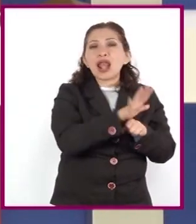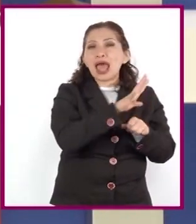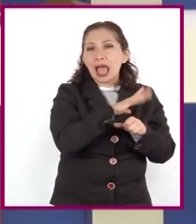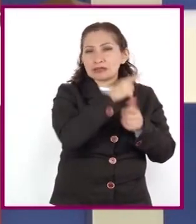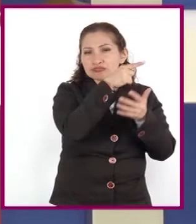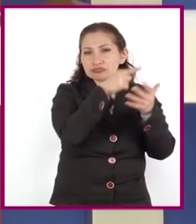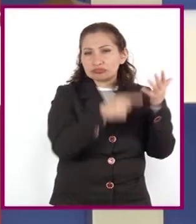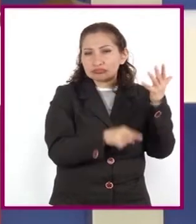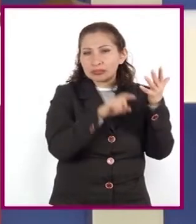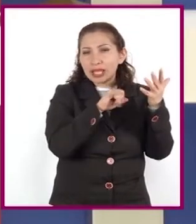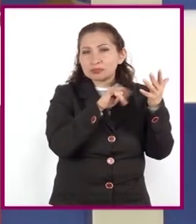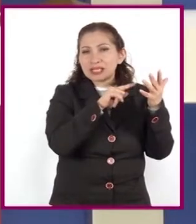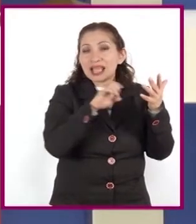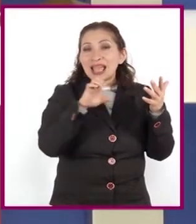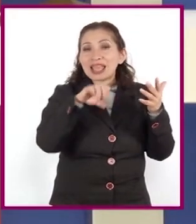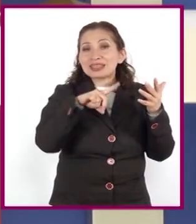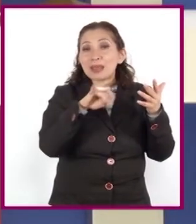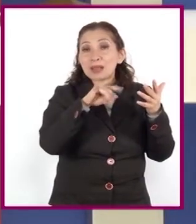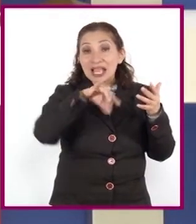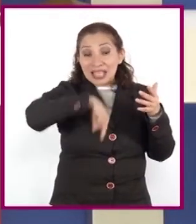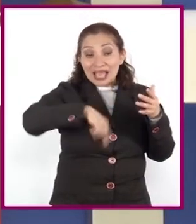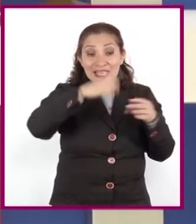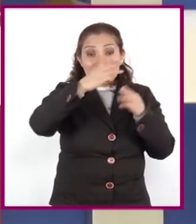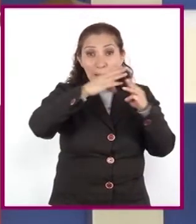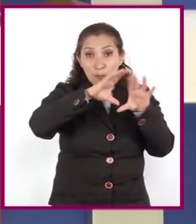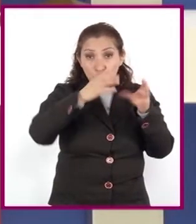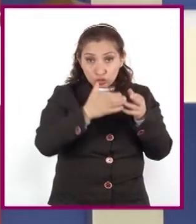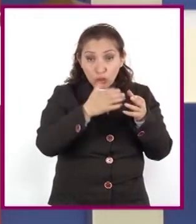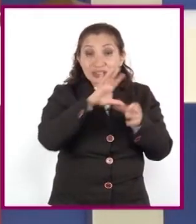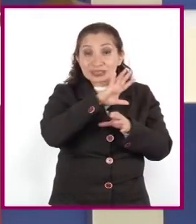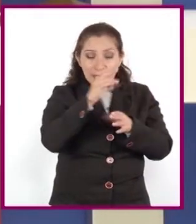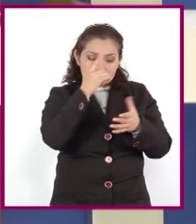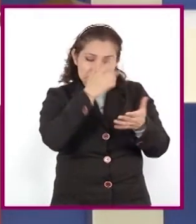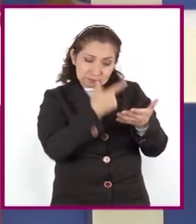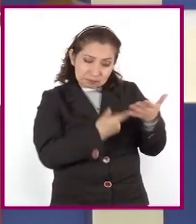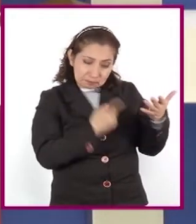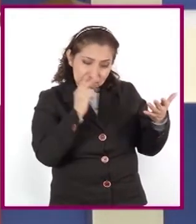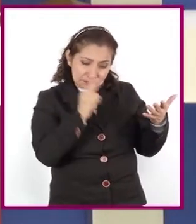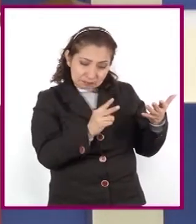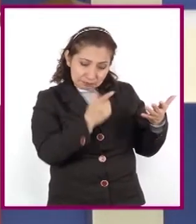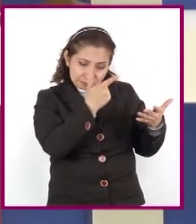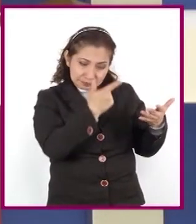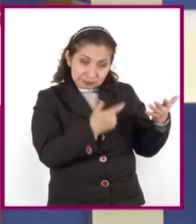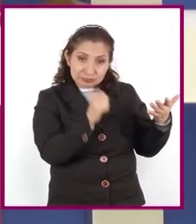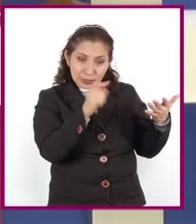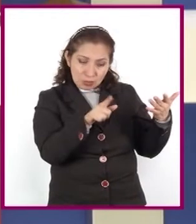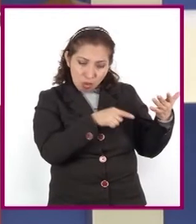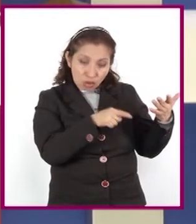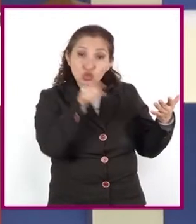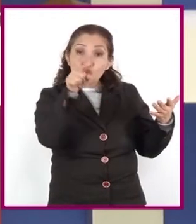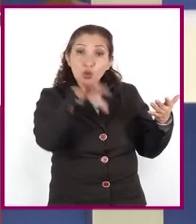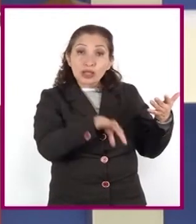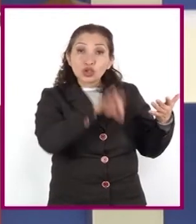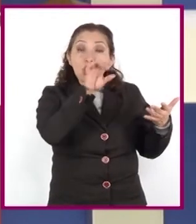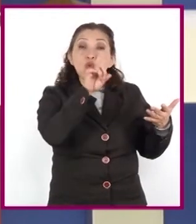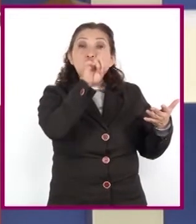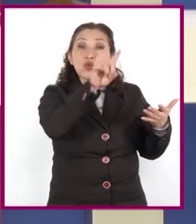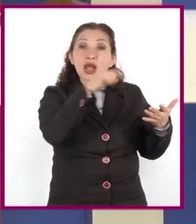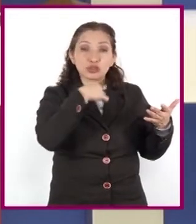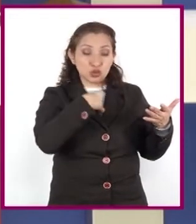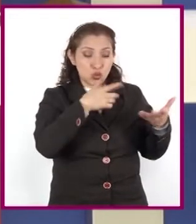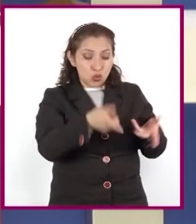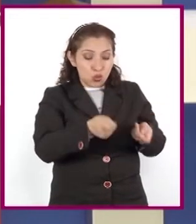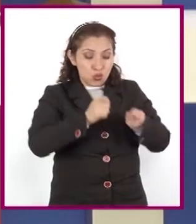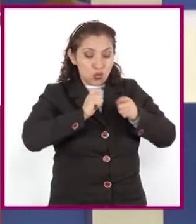extinción y que habitan en nuestro planeta. Una vez que tengan un listado de ellas, elijan aquella